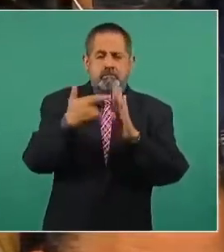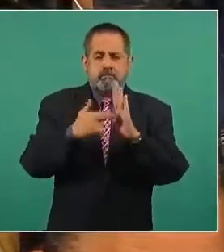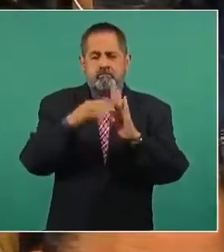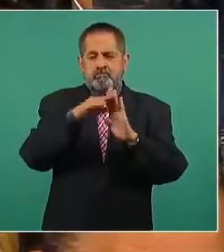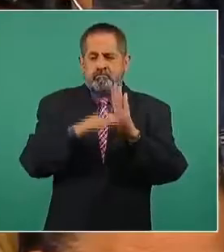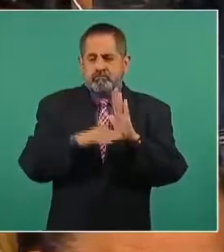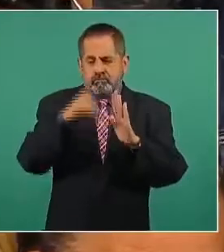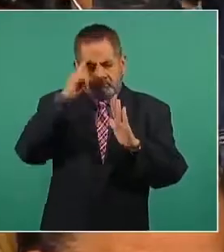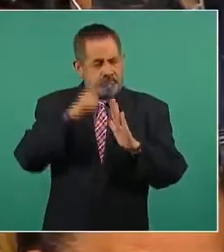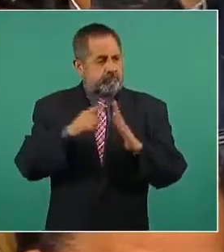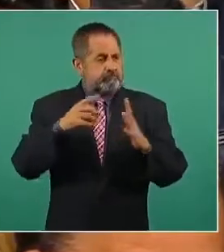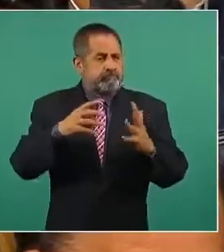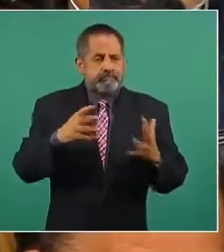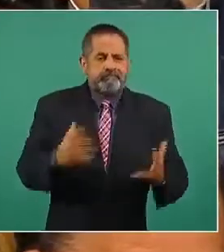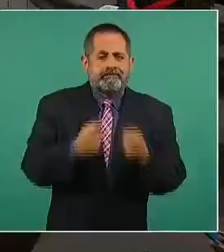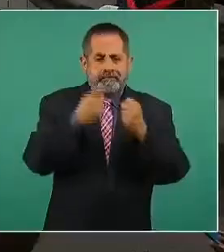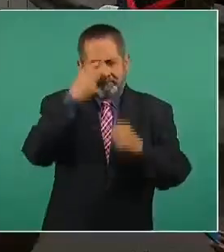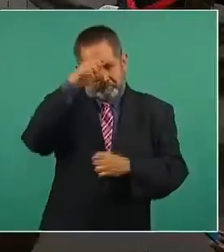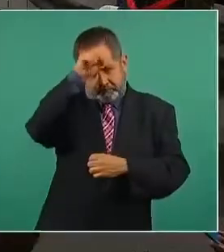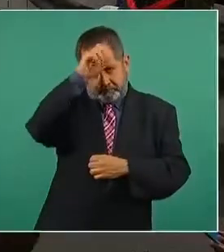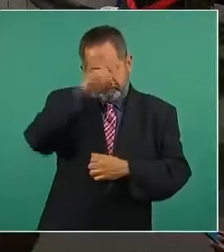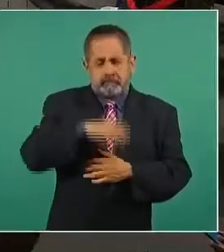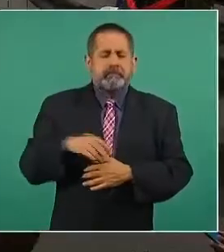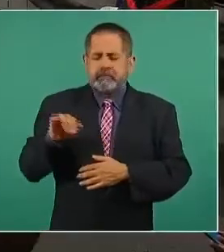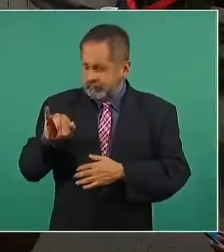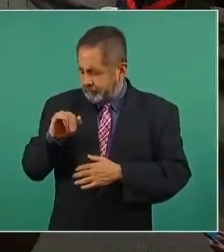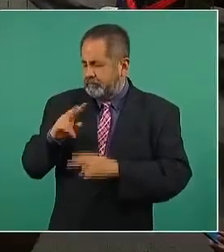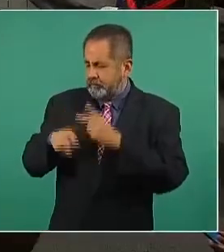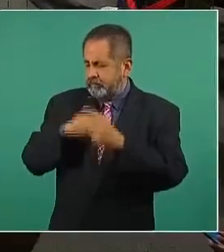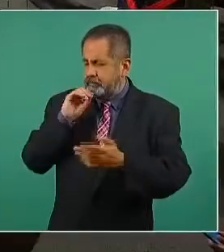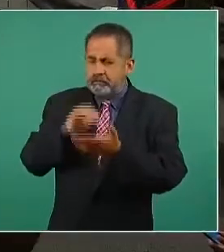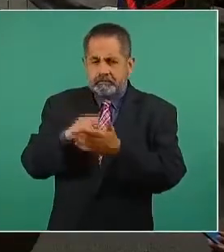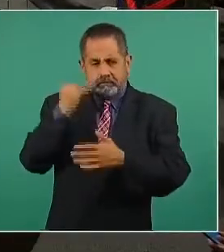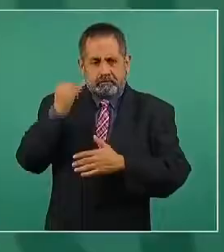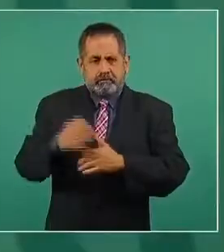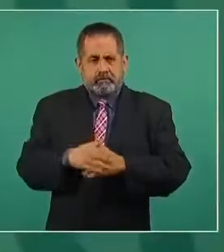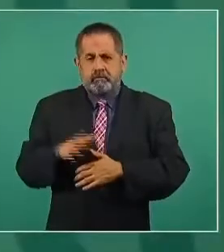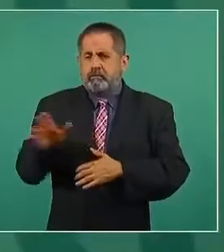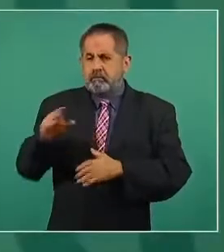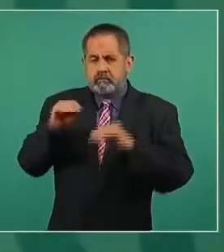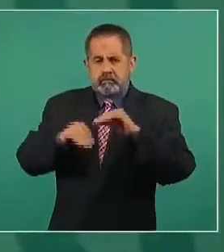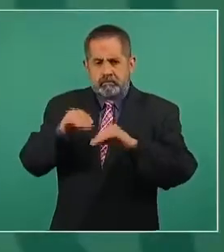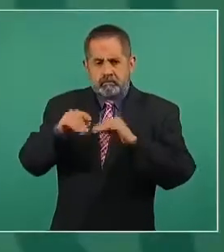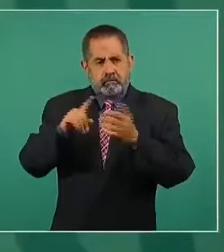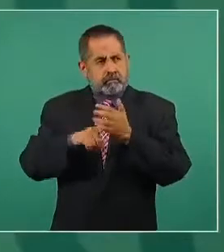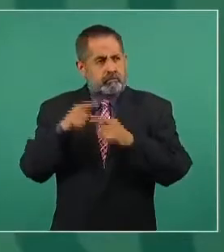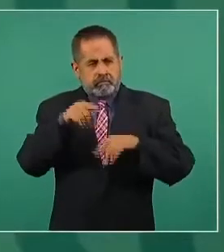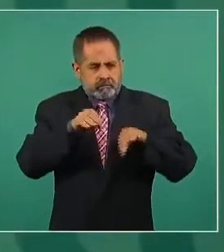de salvamento minero. Te va a ver todo, todo. Están evaluando. Estamos trabajando allá